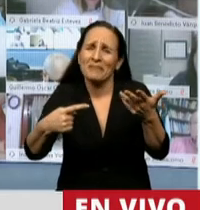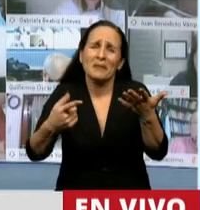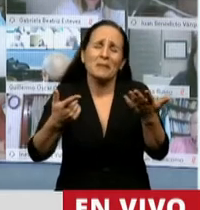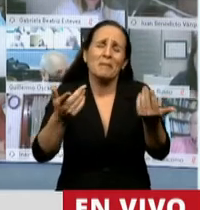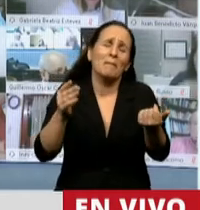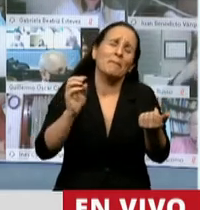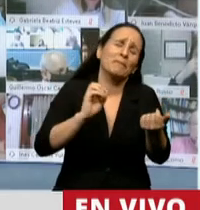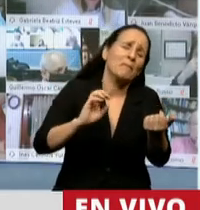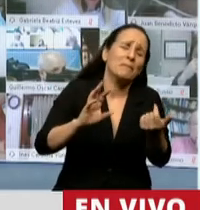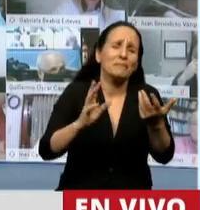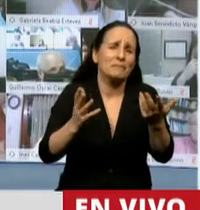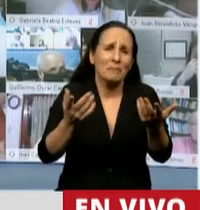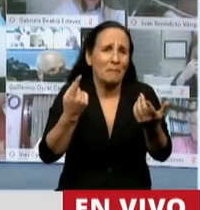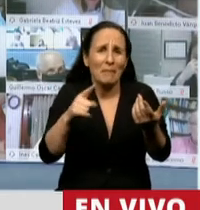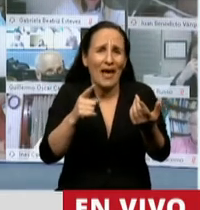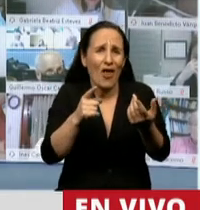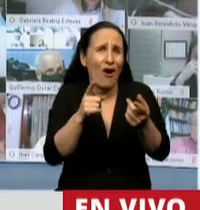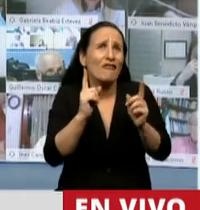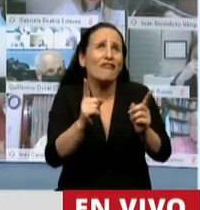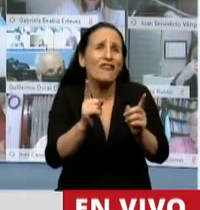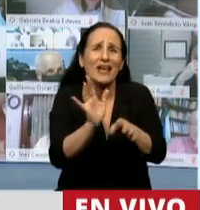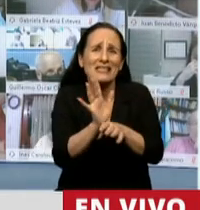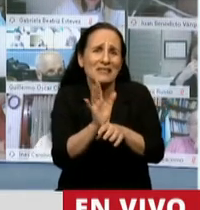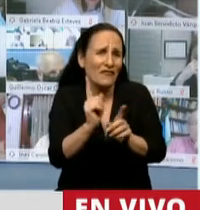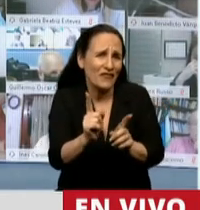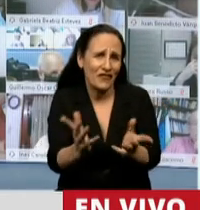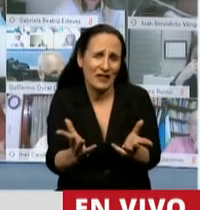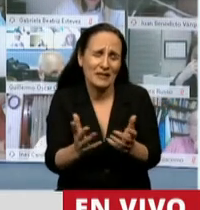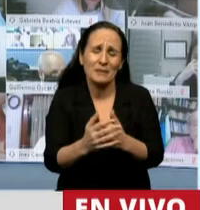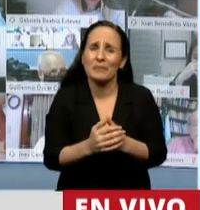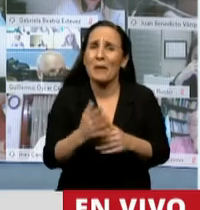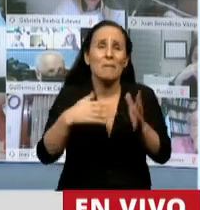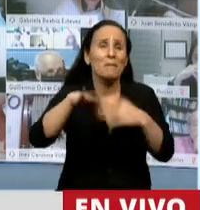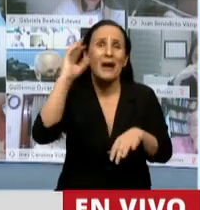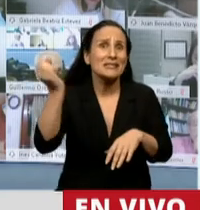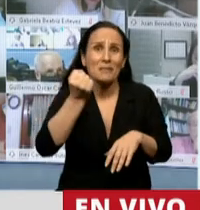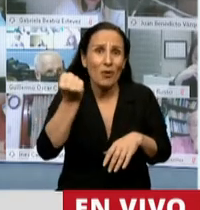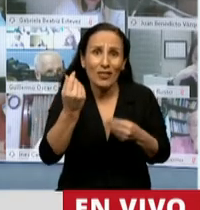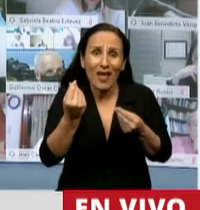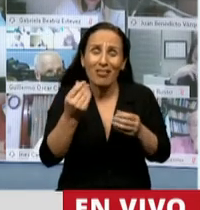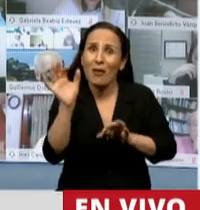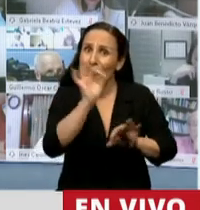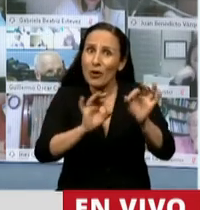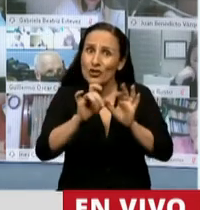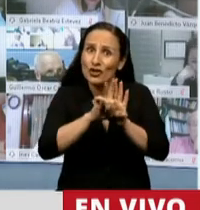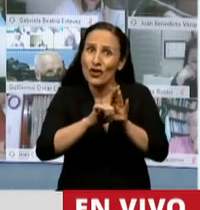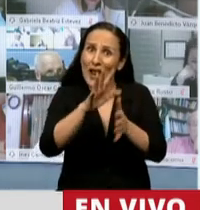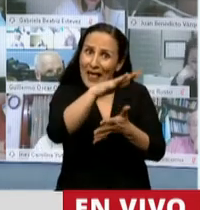peyorativa, pero no cambia al fondo del asunto. Lo importante es que en el texto del proyecto